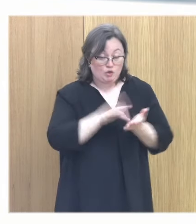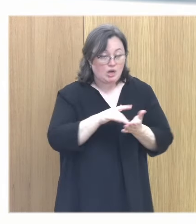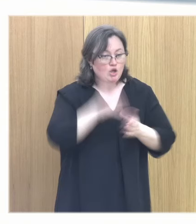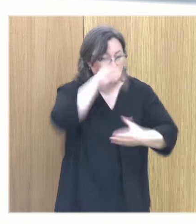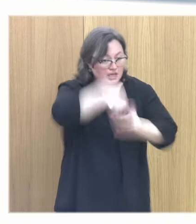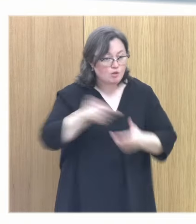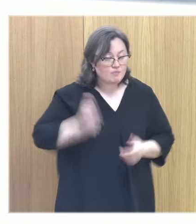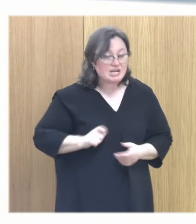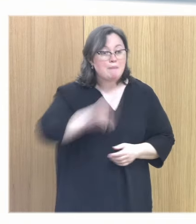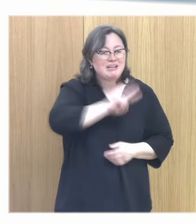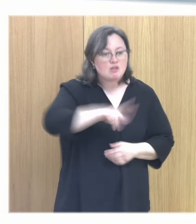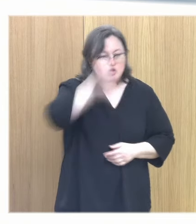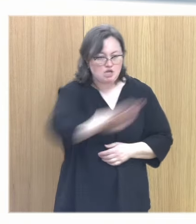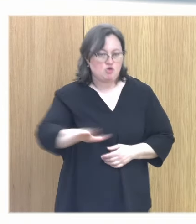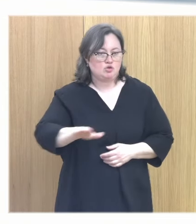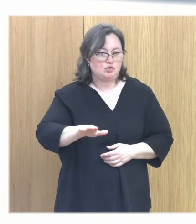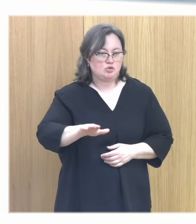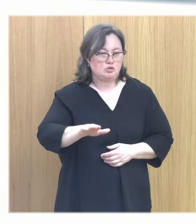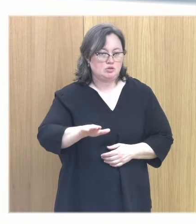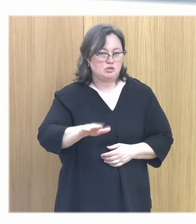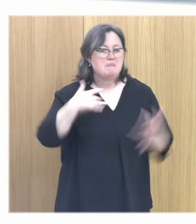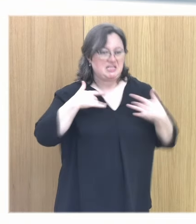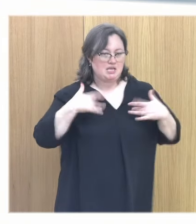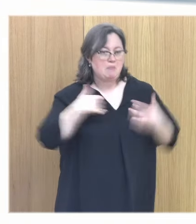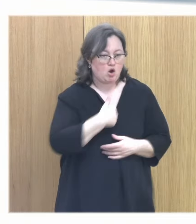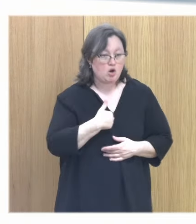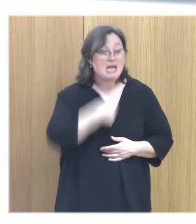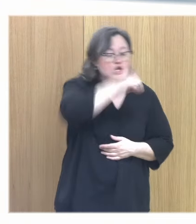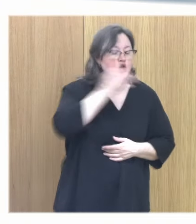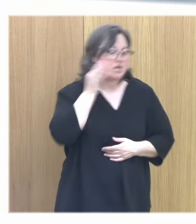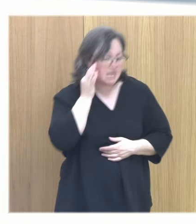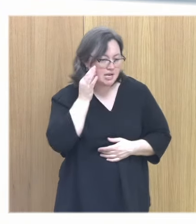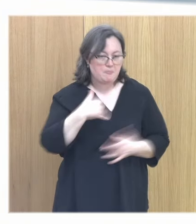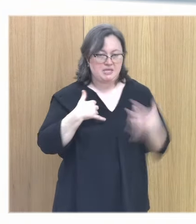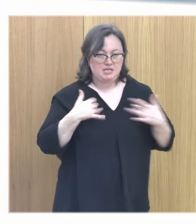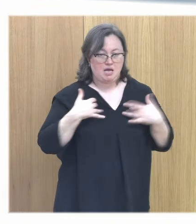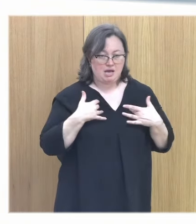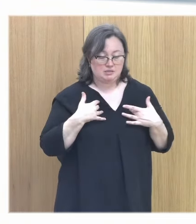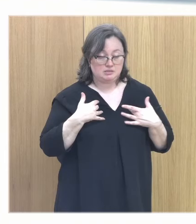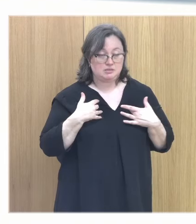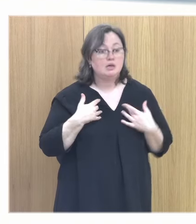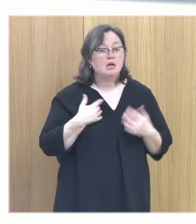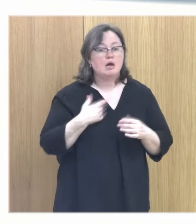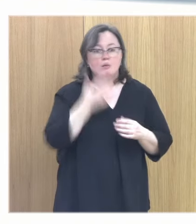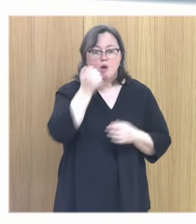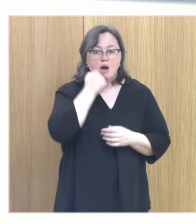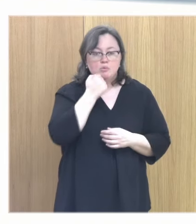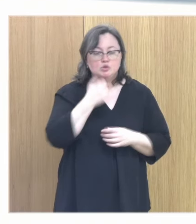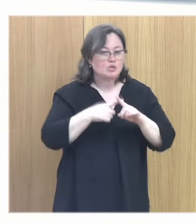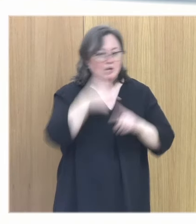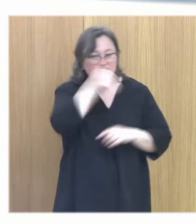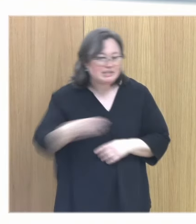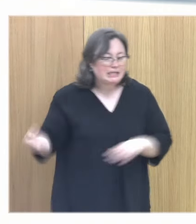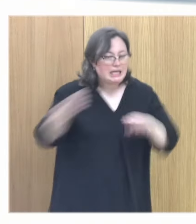intervenido son 22 niños los que hay implicados. Y hay niños y niñas, hay de todo. En los casos de explotación sexual infantil